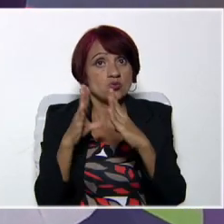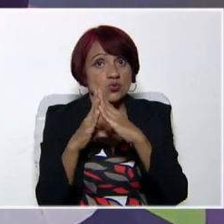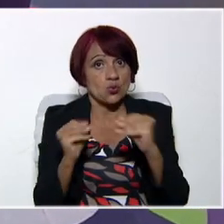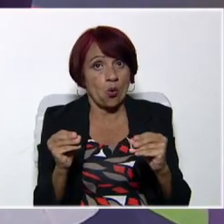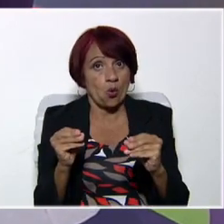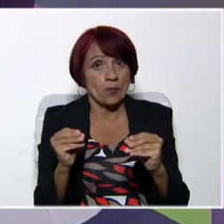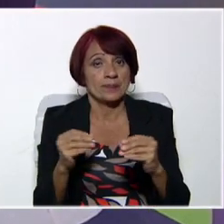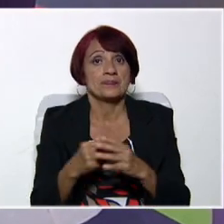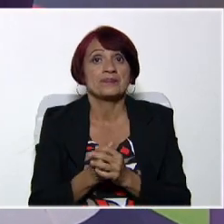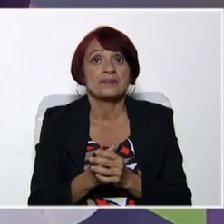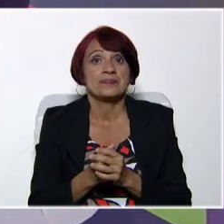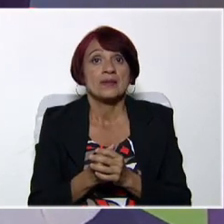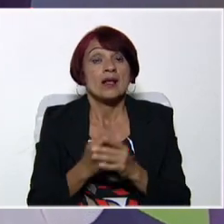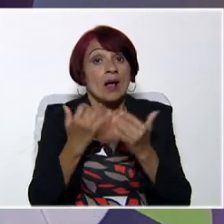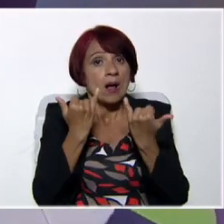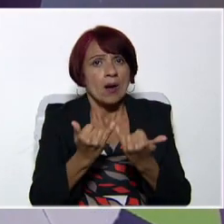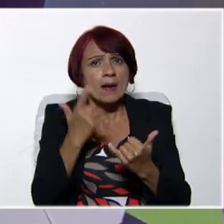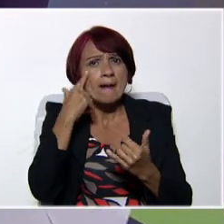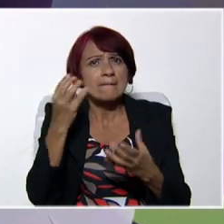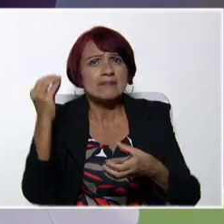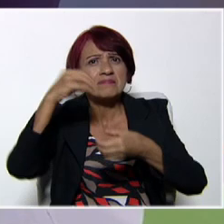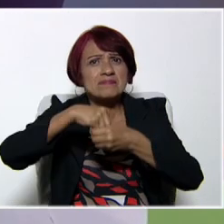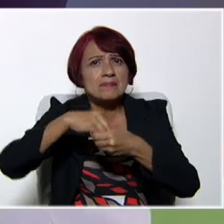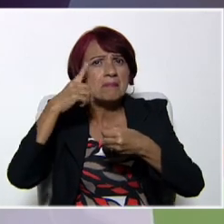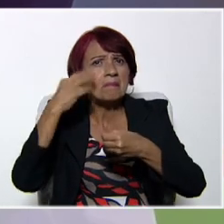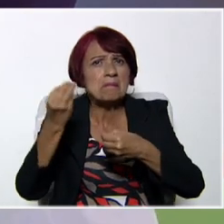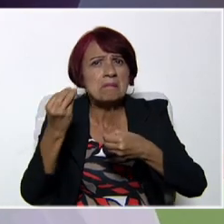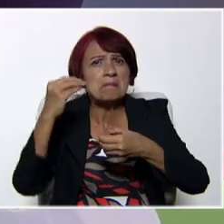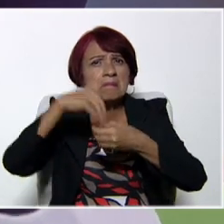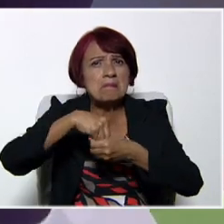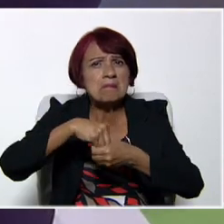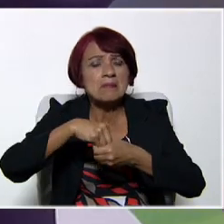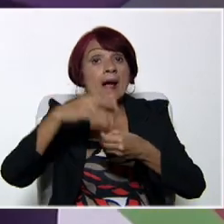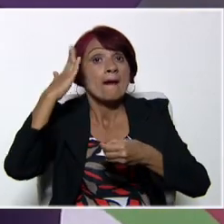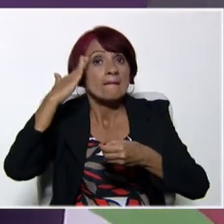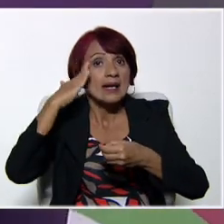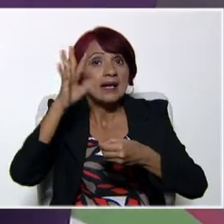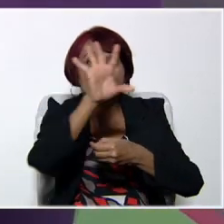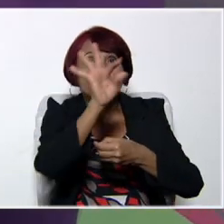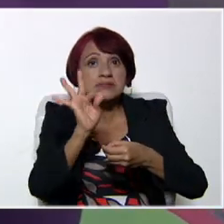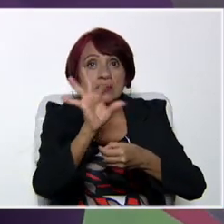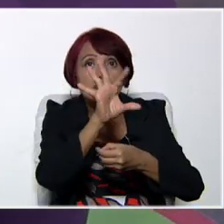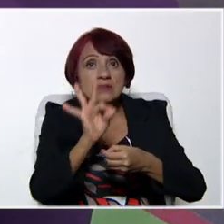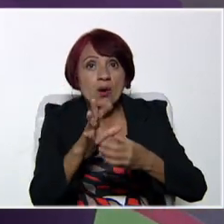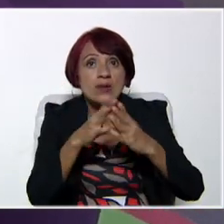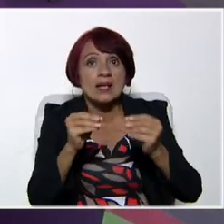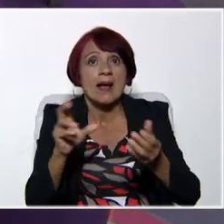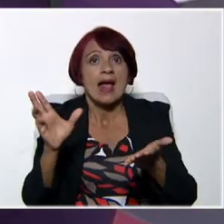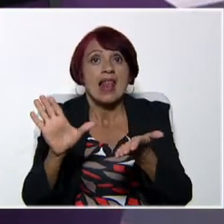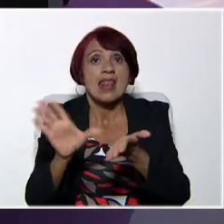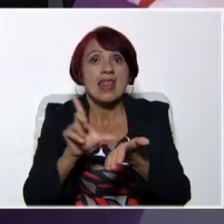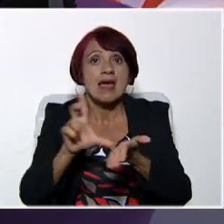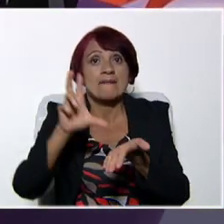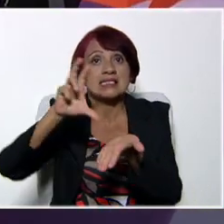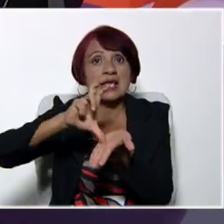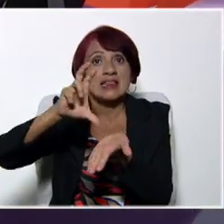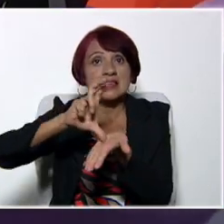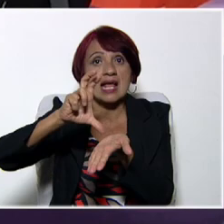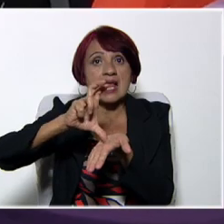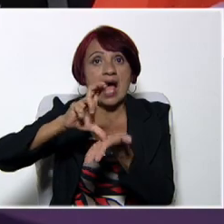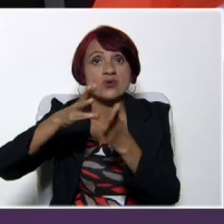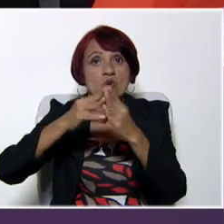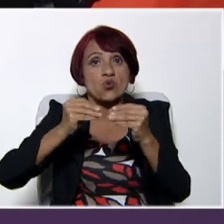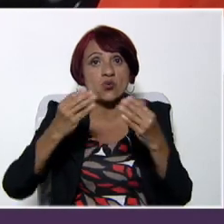.be. ¿Y para qué ingresar allí? Bueno, por ejemplo, para descargar la colección Bicentenario, que es la aliada fundamental